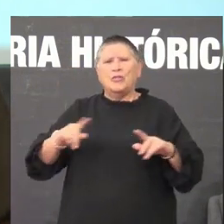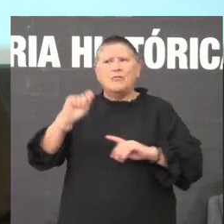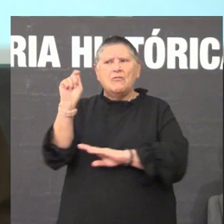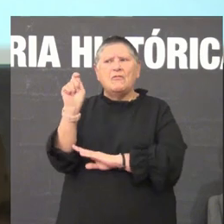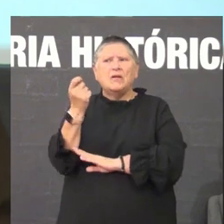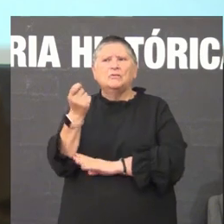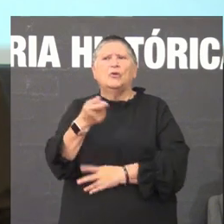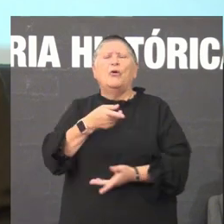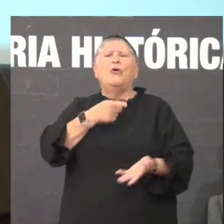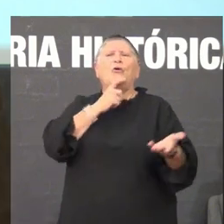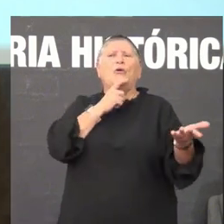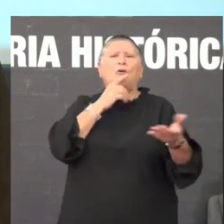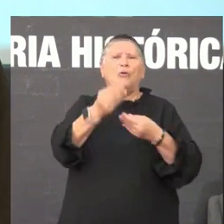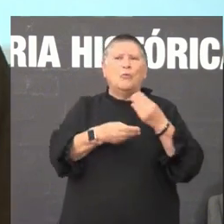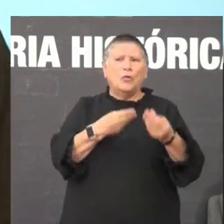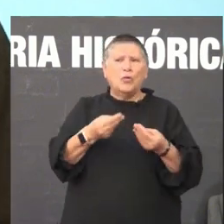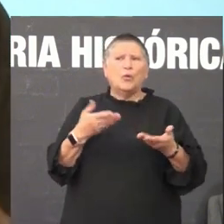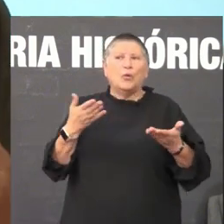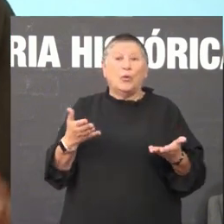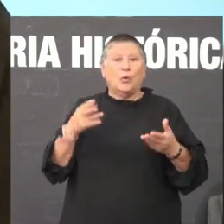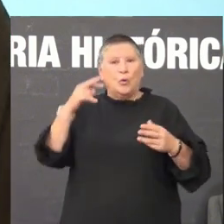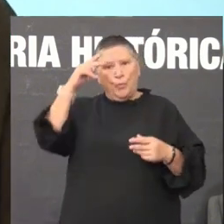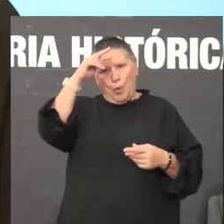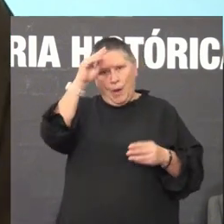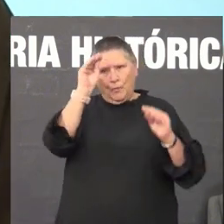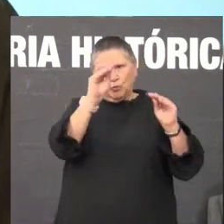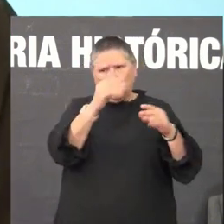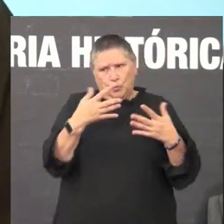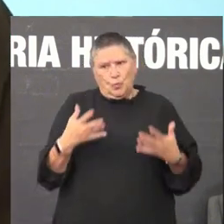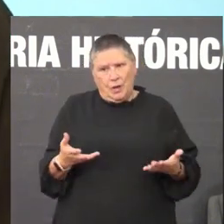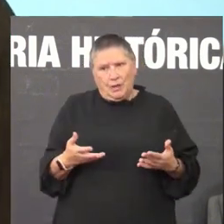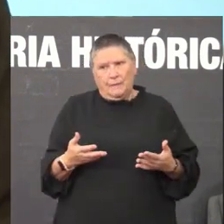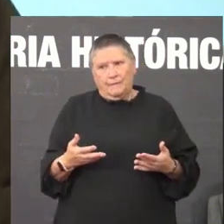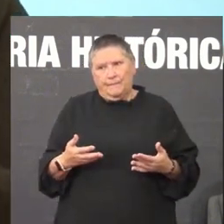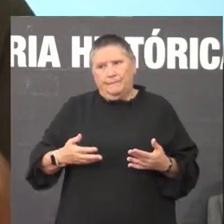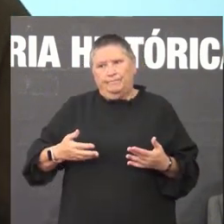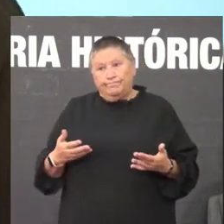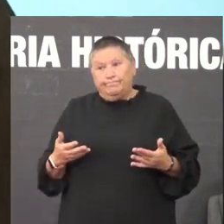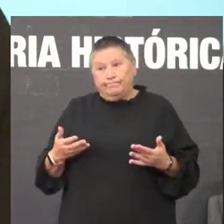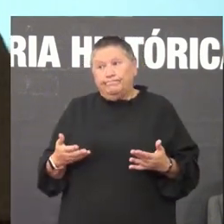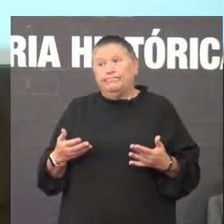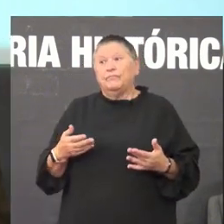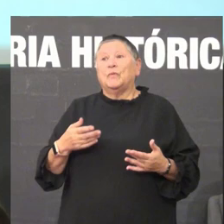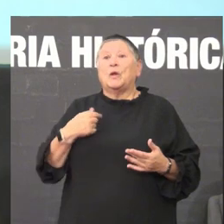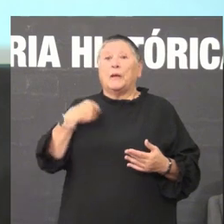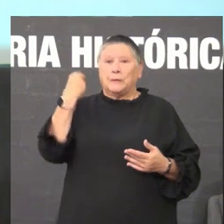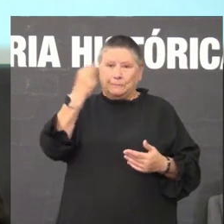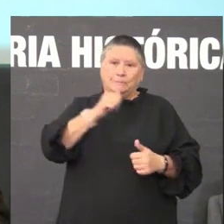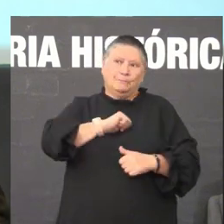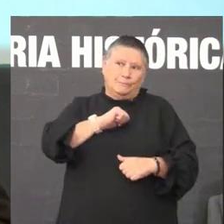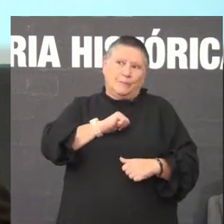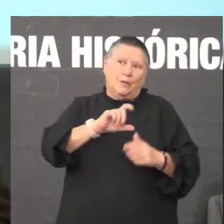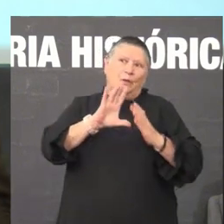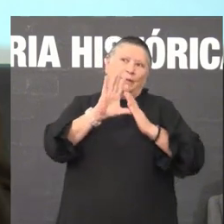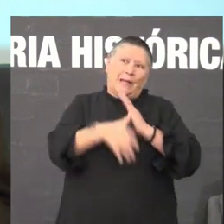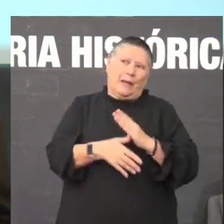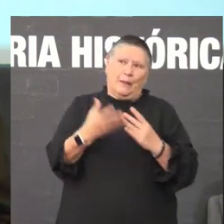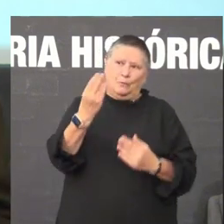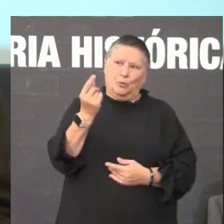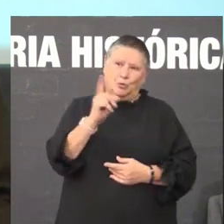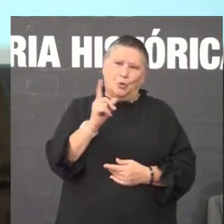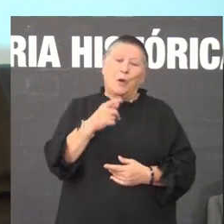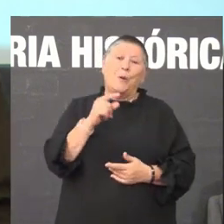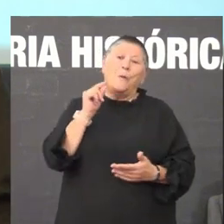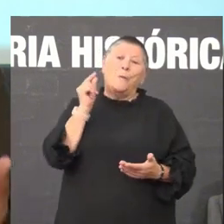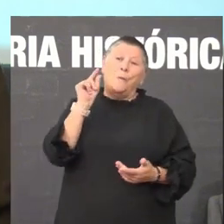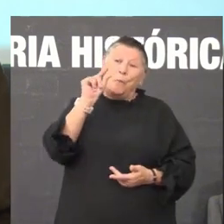fixeron e tomemos exemplo delas iso pois sairá espero que non moi tarde mas é un poquinho para que vexamos